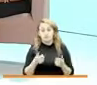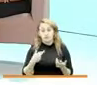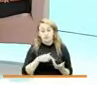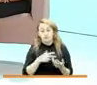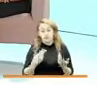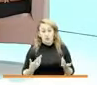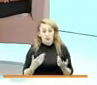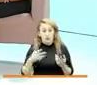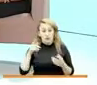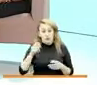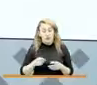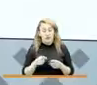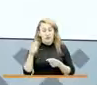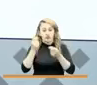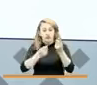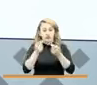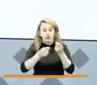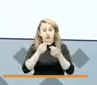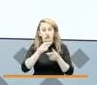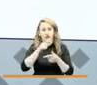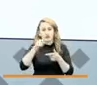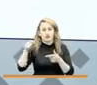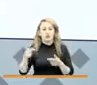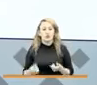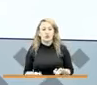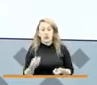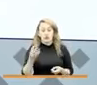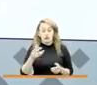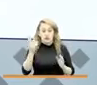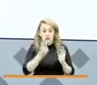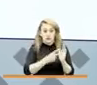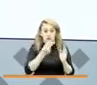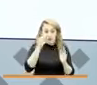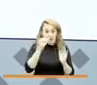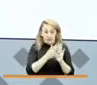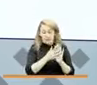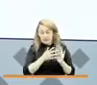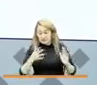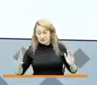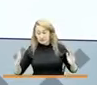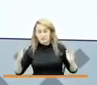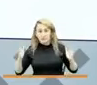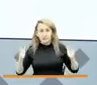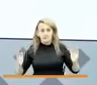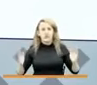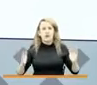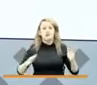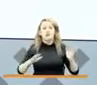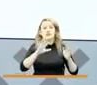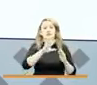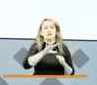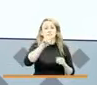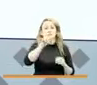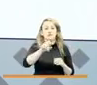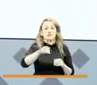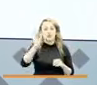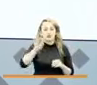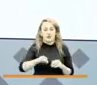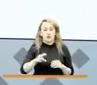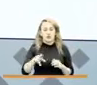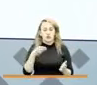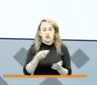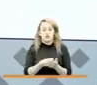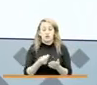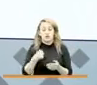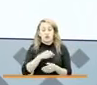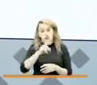irnos a contabilizar y vuelvo y repito, el año 2020 tiene el 56% de los pagos que hemos hecho durante el